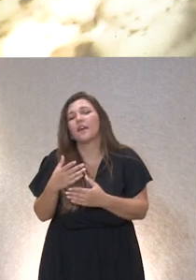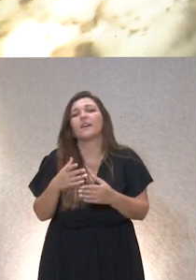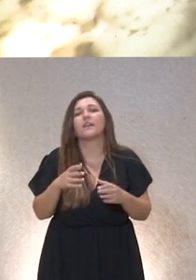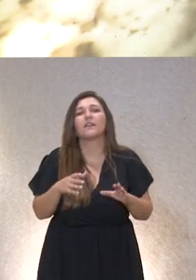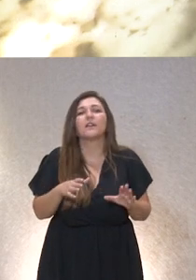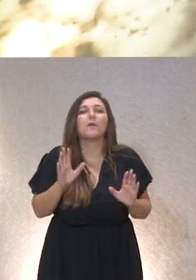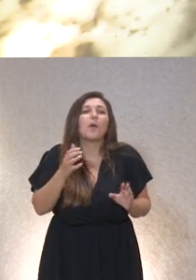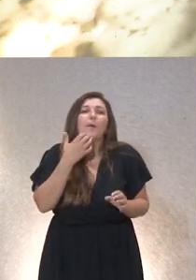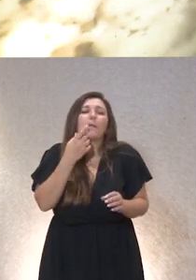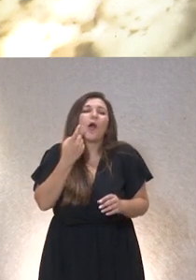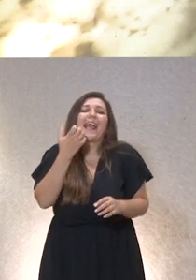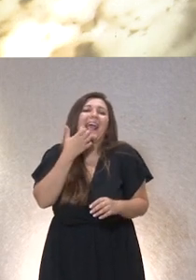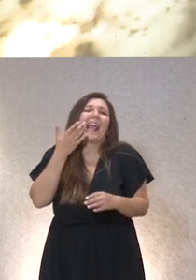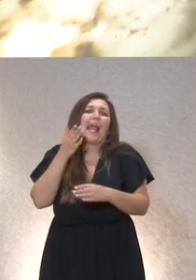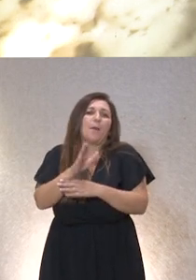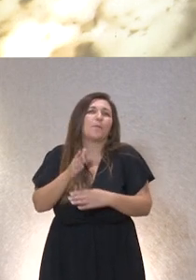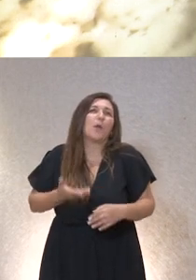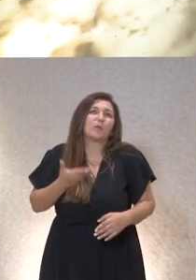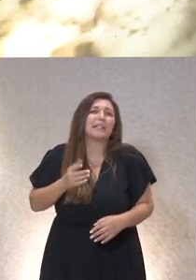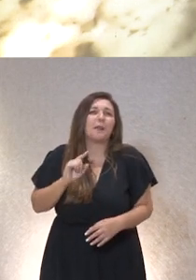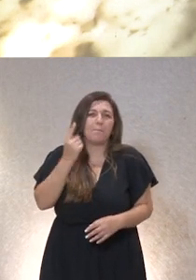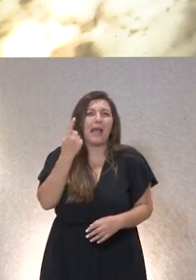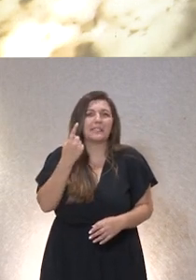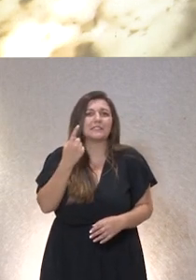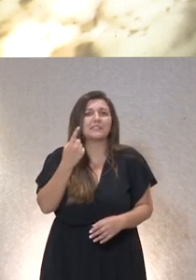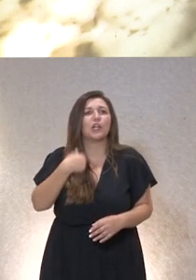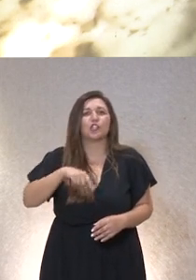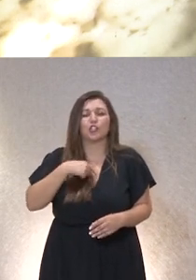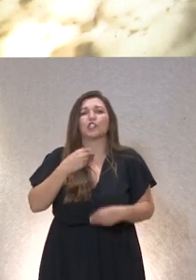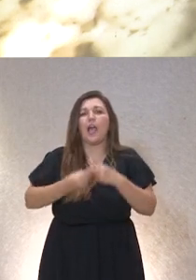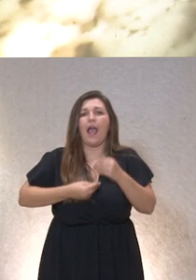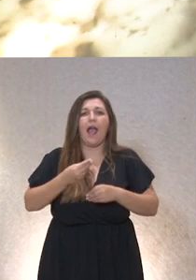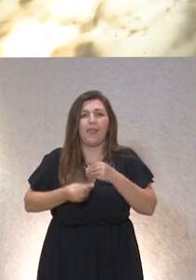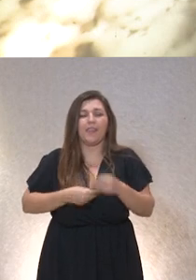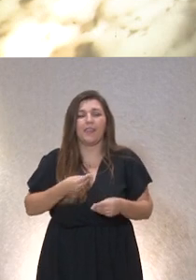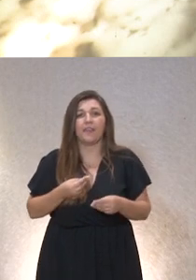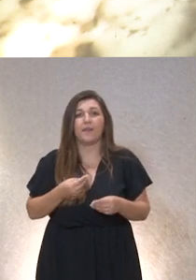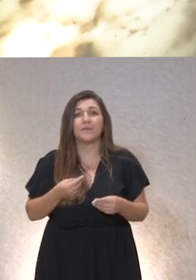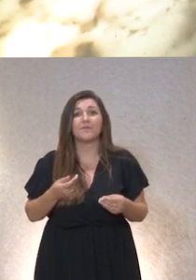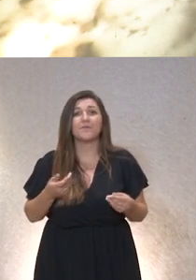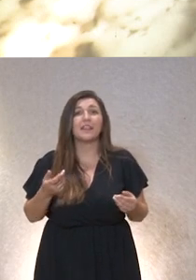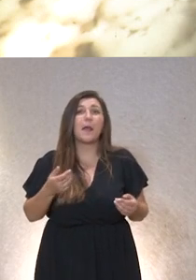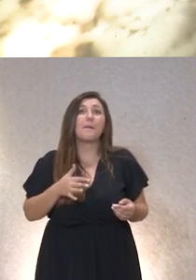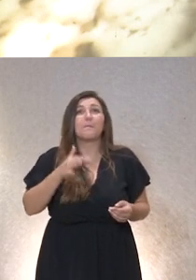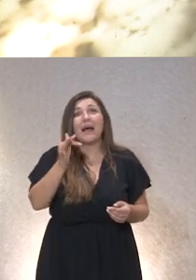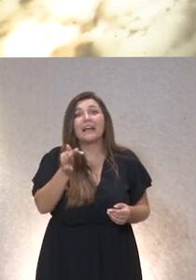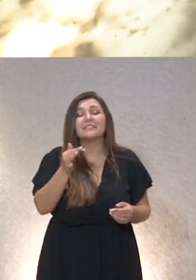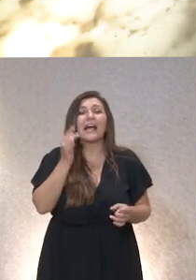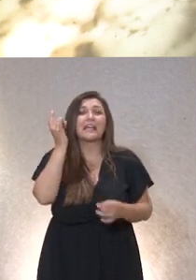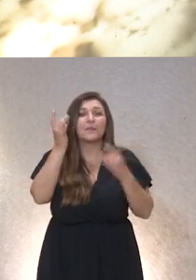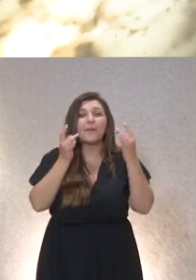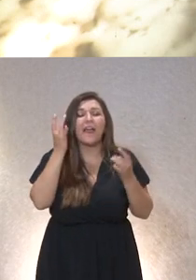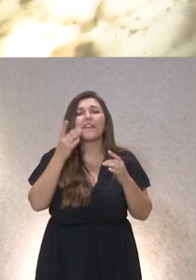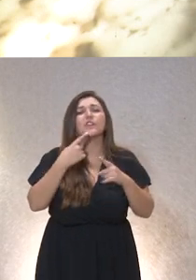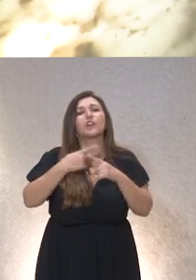un ejemplo de los más importantes que hemos podido llevar y luego pues bueno también actividades en cosas que